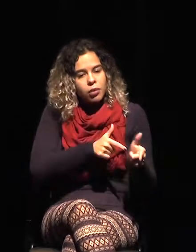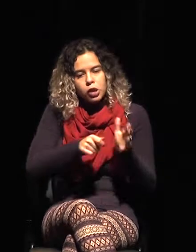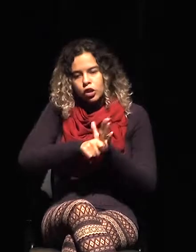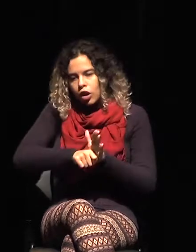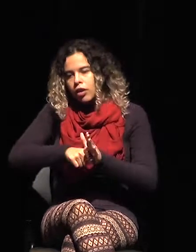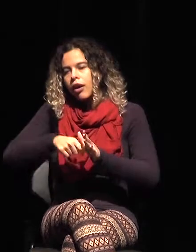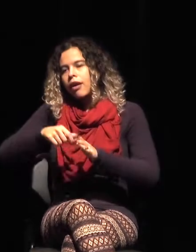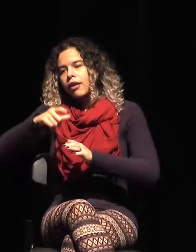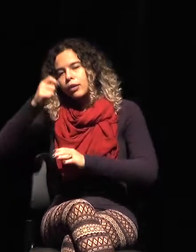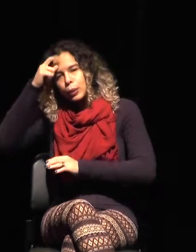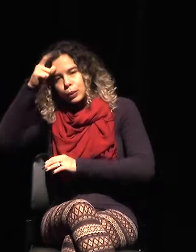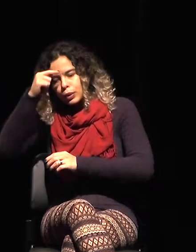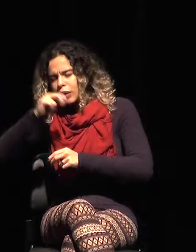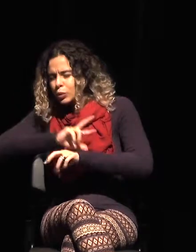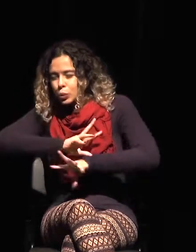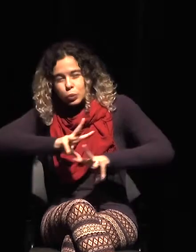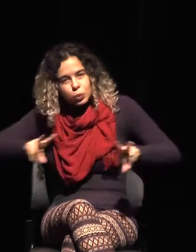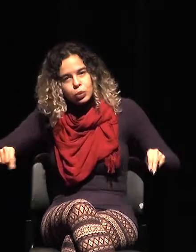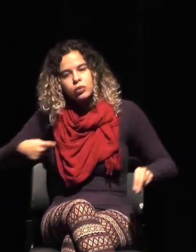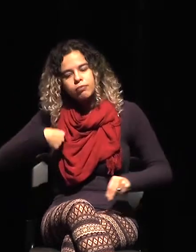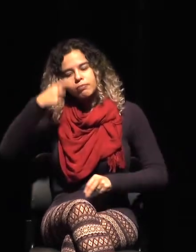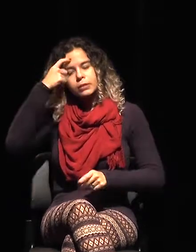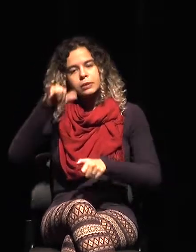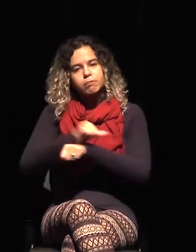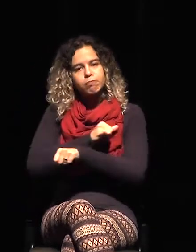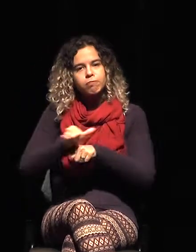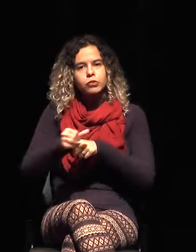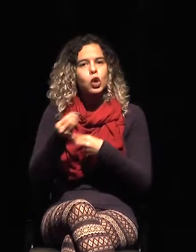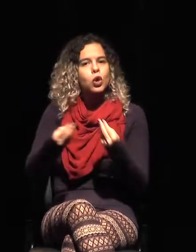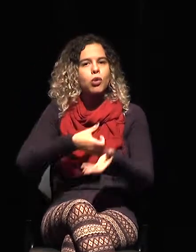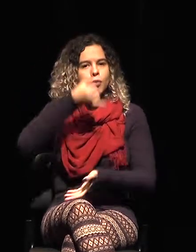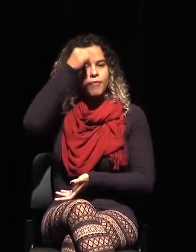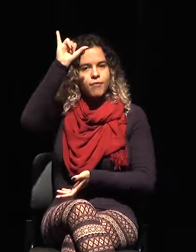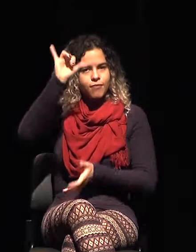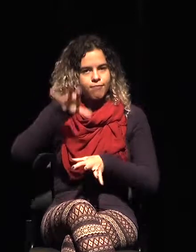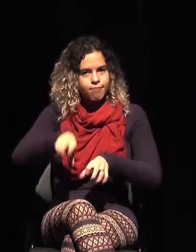poder prevenir ese tipo de problema. Luego, foros también.